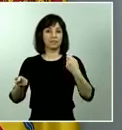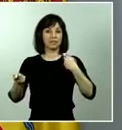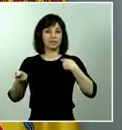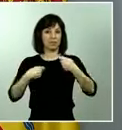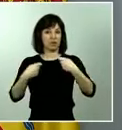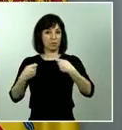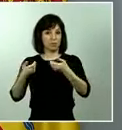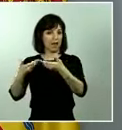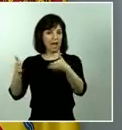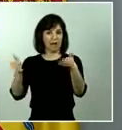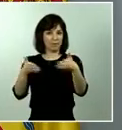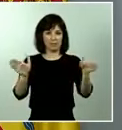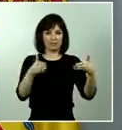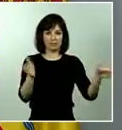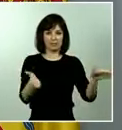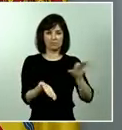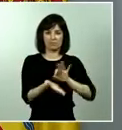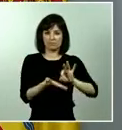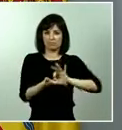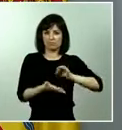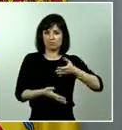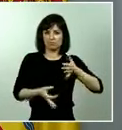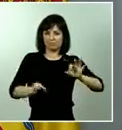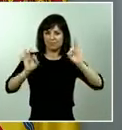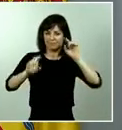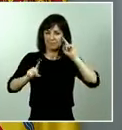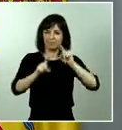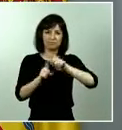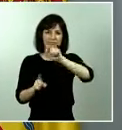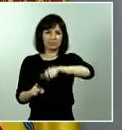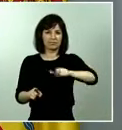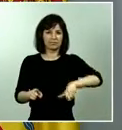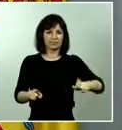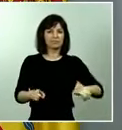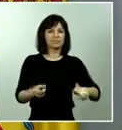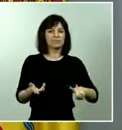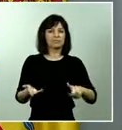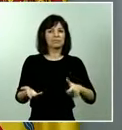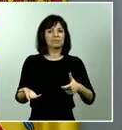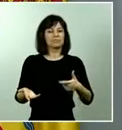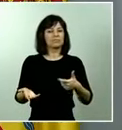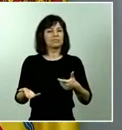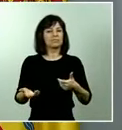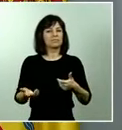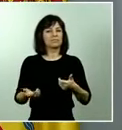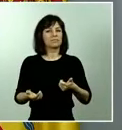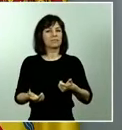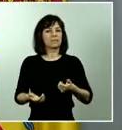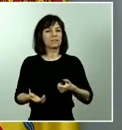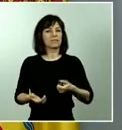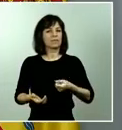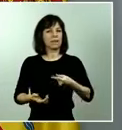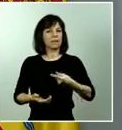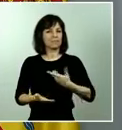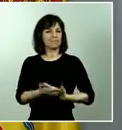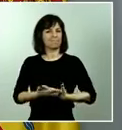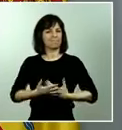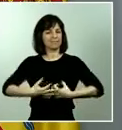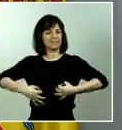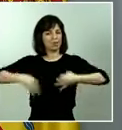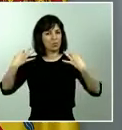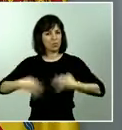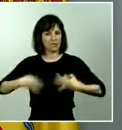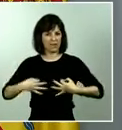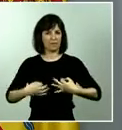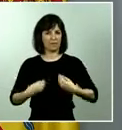un servicio especial hacia la ciudadanía, gozan de las mayores cotas de seguridad en ese ámbito.